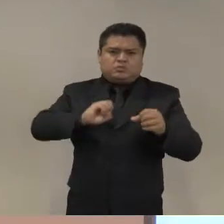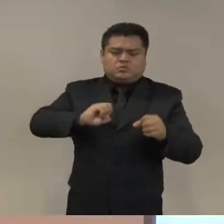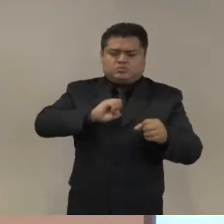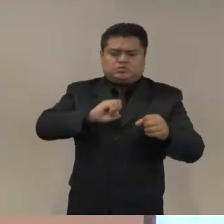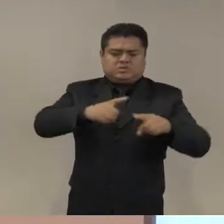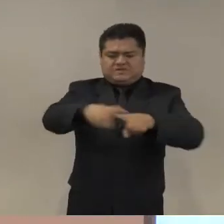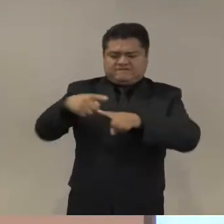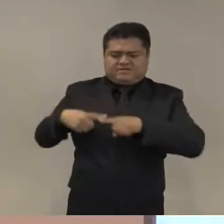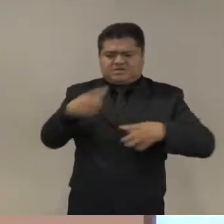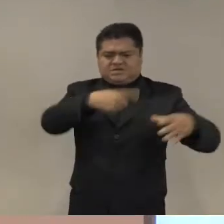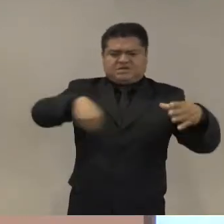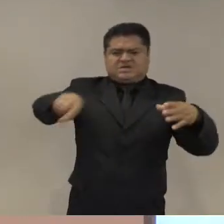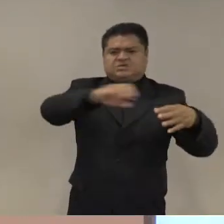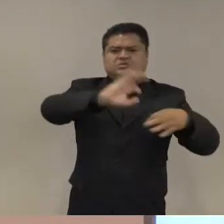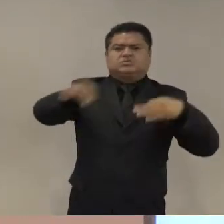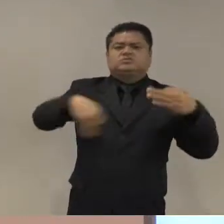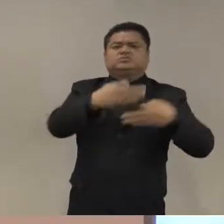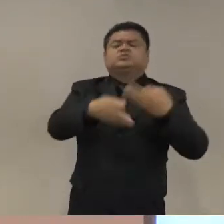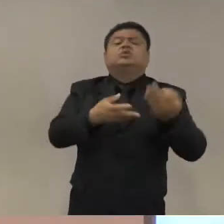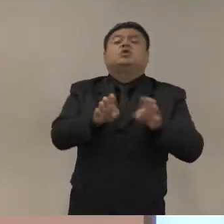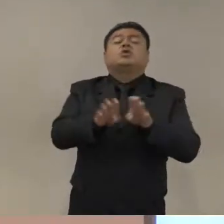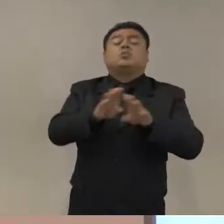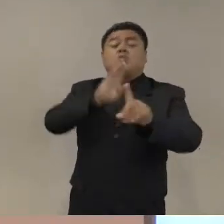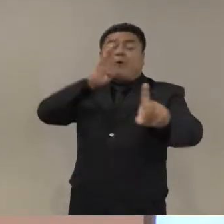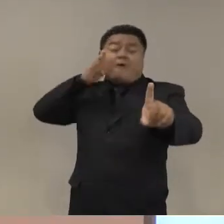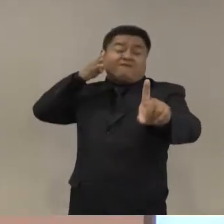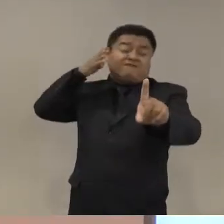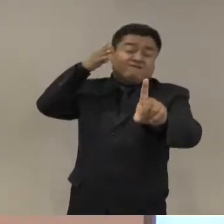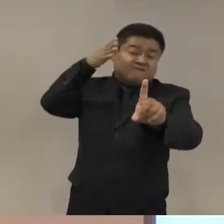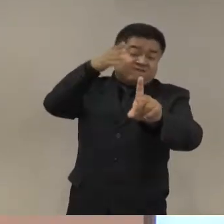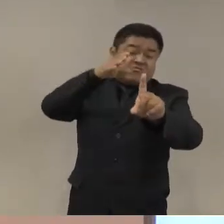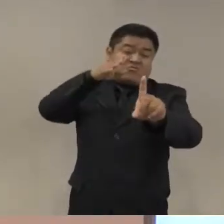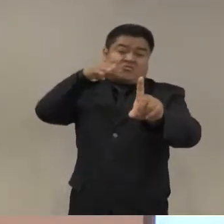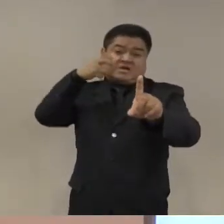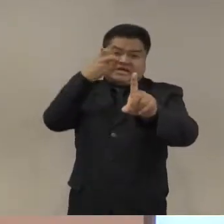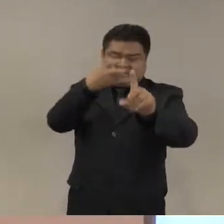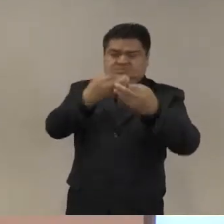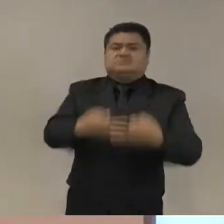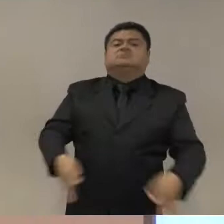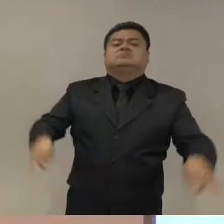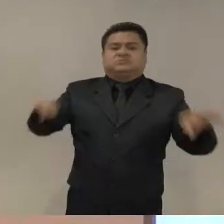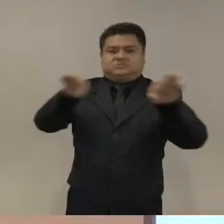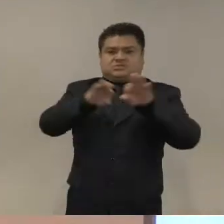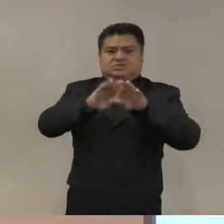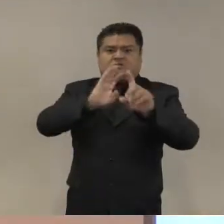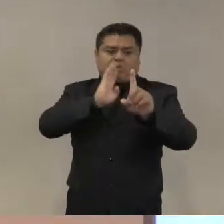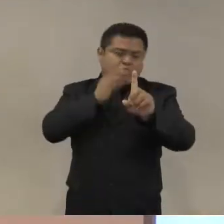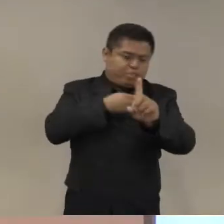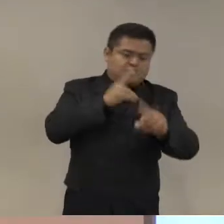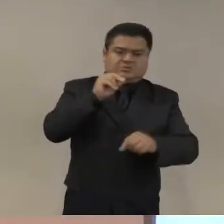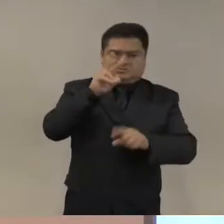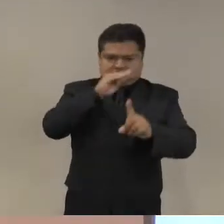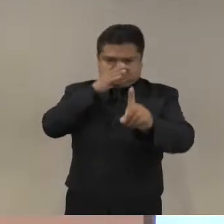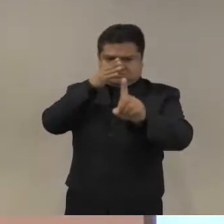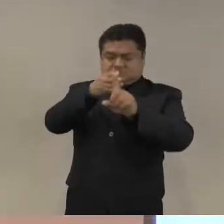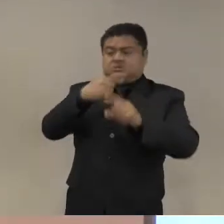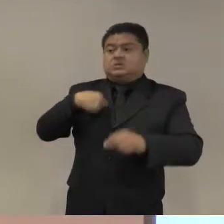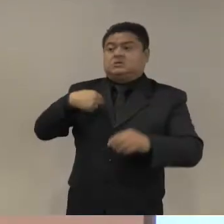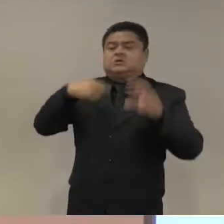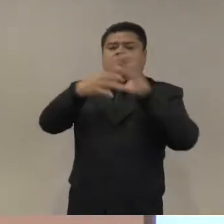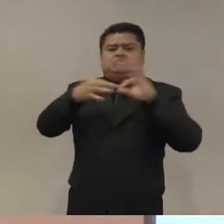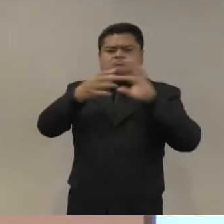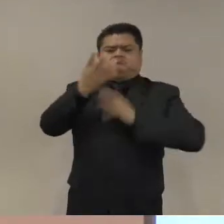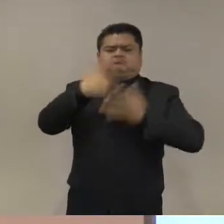el objetivo siempre y no se distraigan en el corto plazo gracias por escucharme y tolerar mi acento